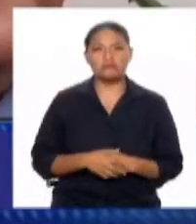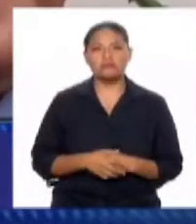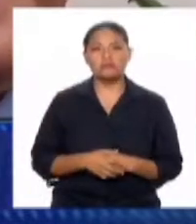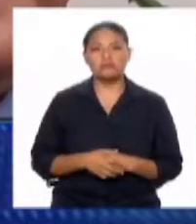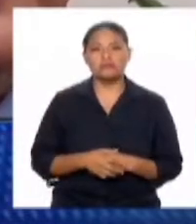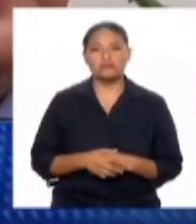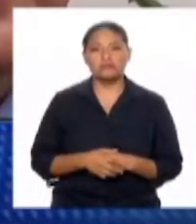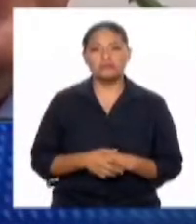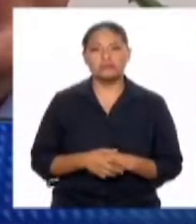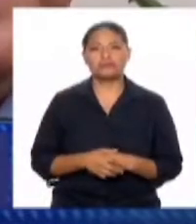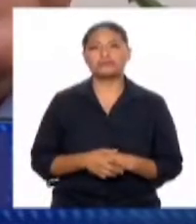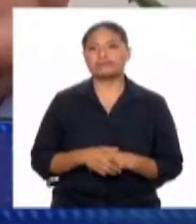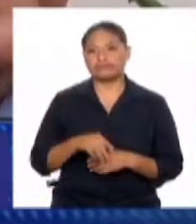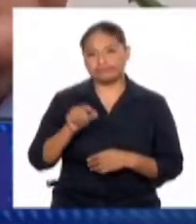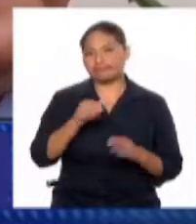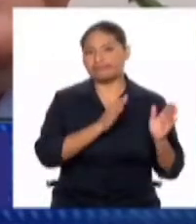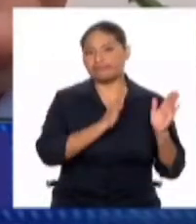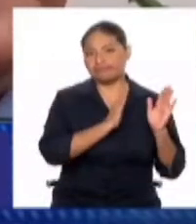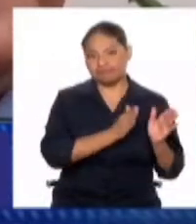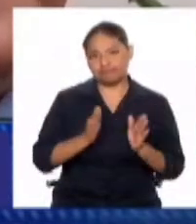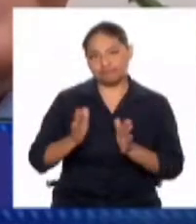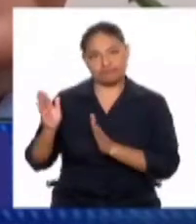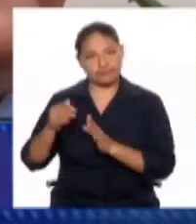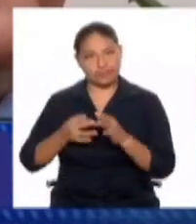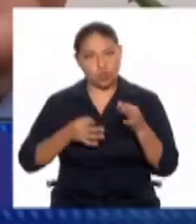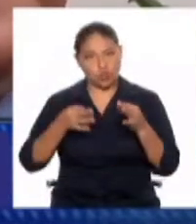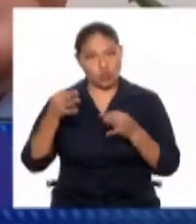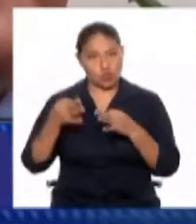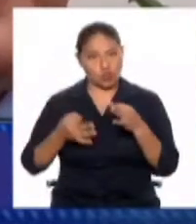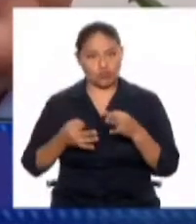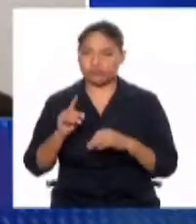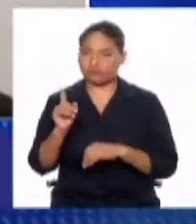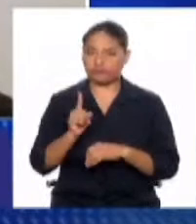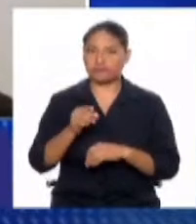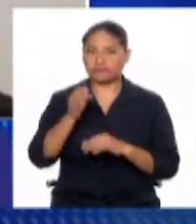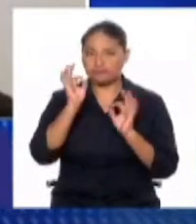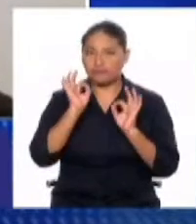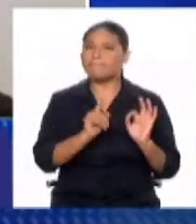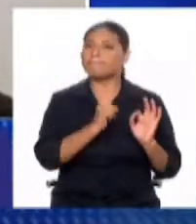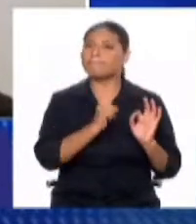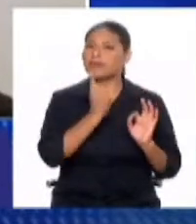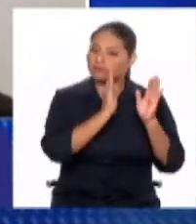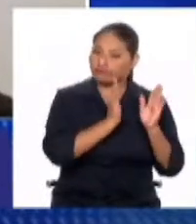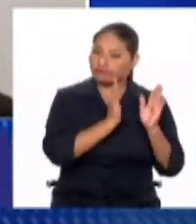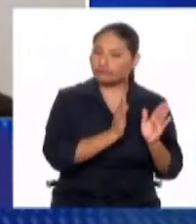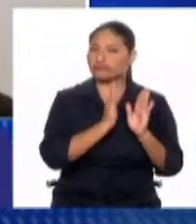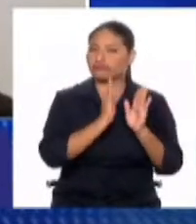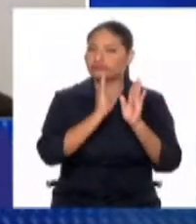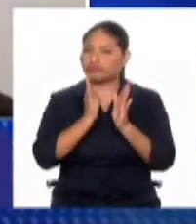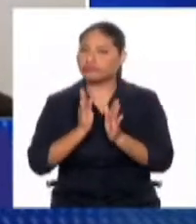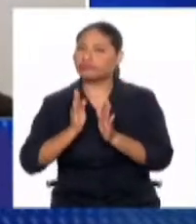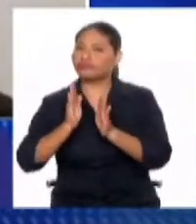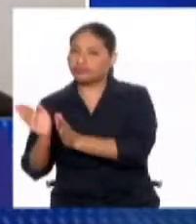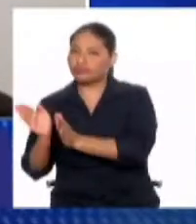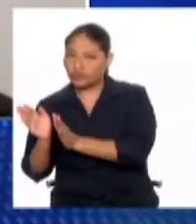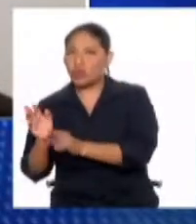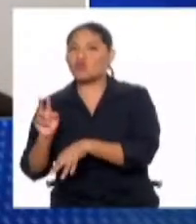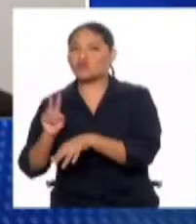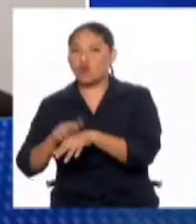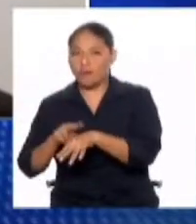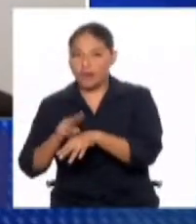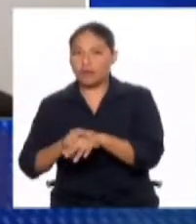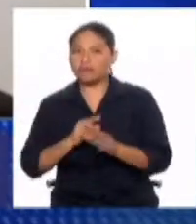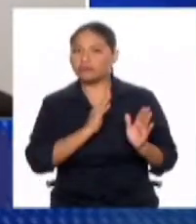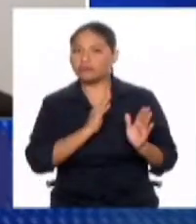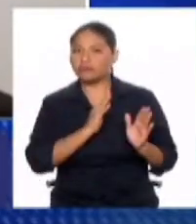Procesalmente, eso no indica de que se vaya a variar. El procedimiento dentro del cauce normal es que,